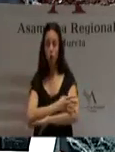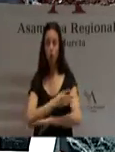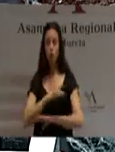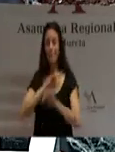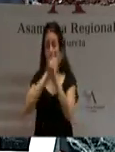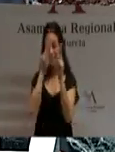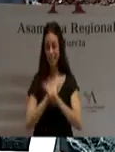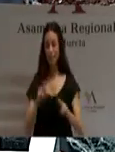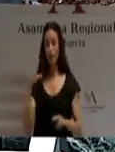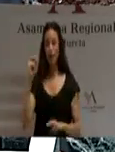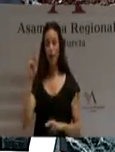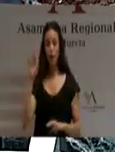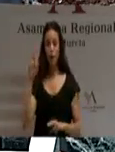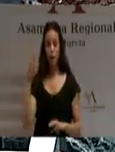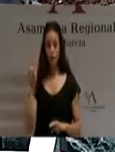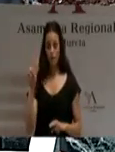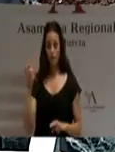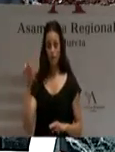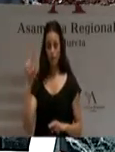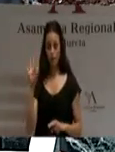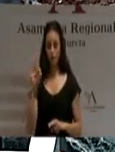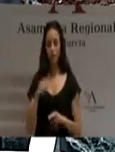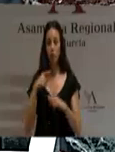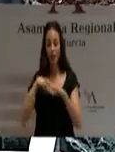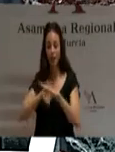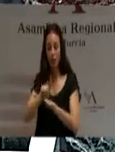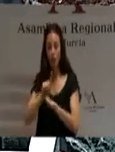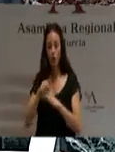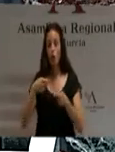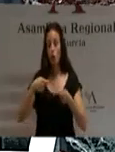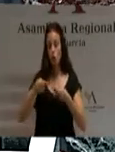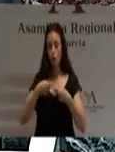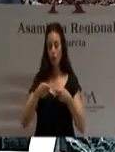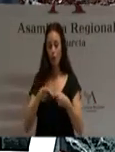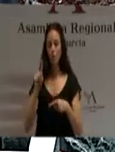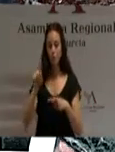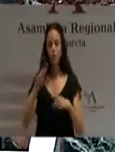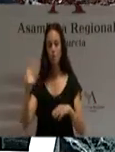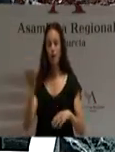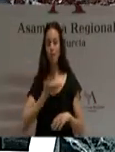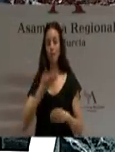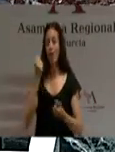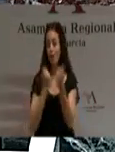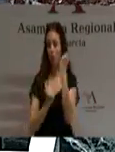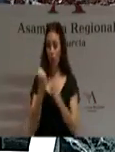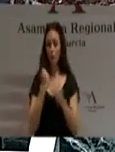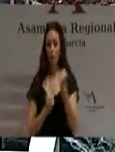para nuestro desarrollo comercial e industrial, que va a repercutir en gran medida en nuestra economía.